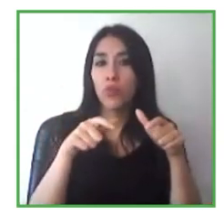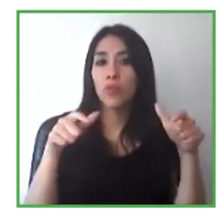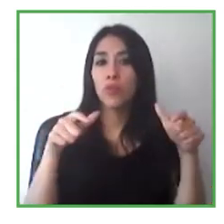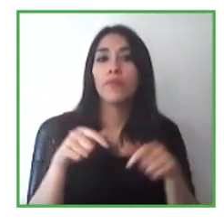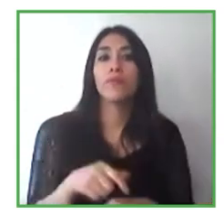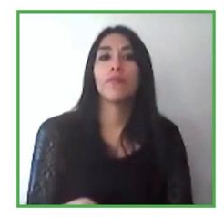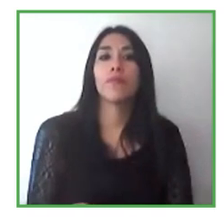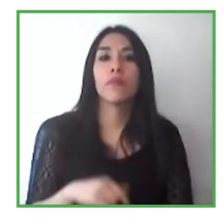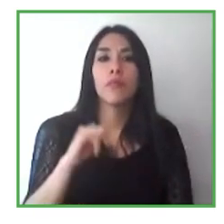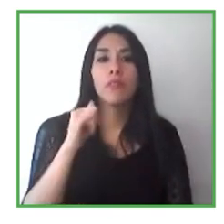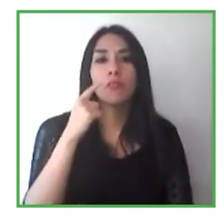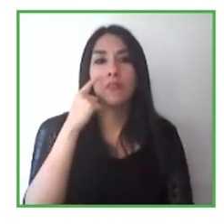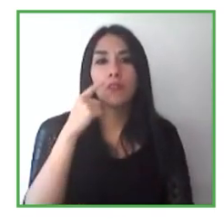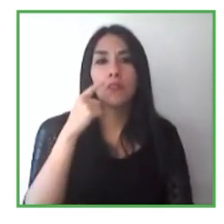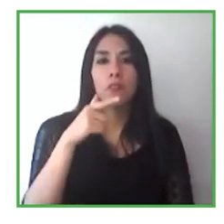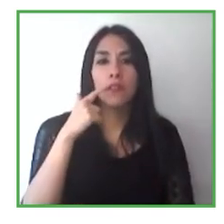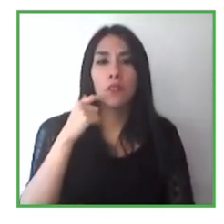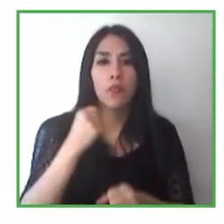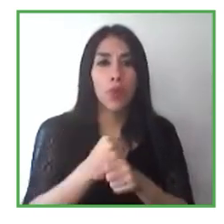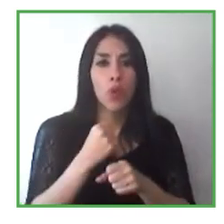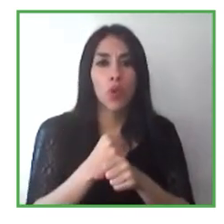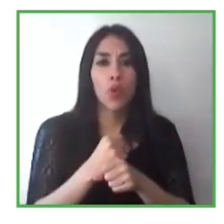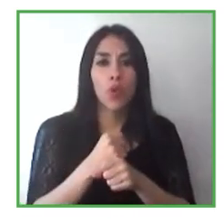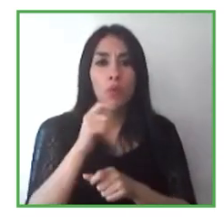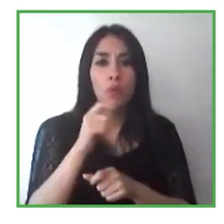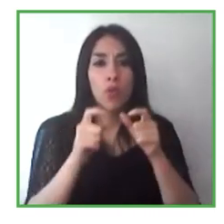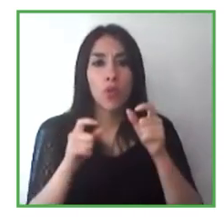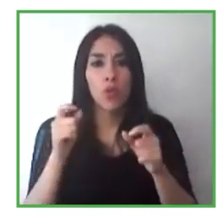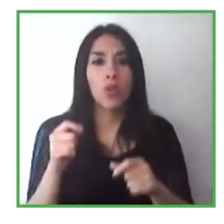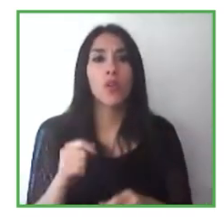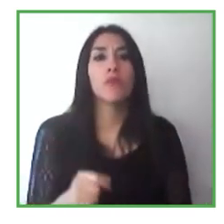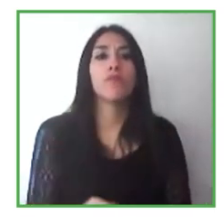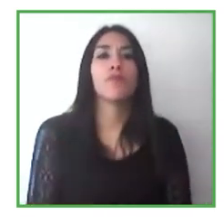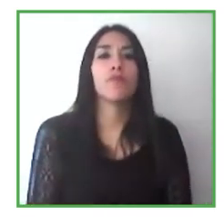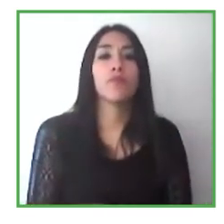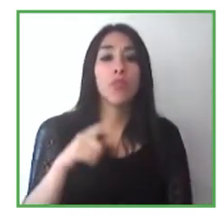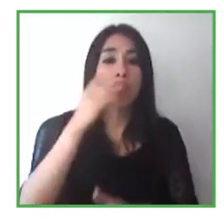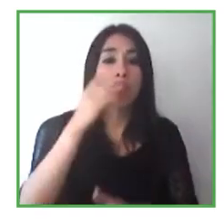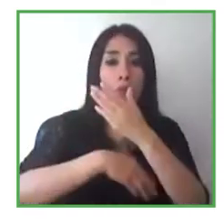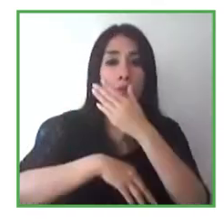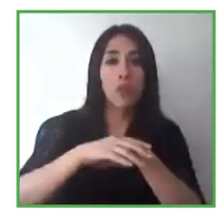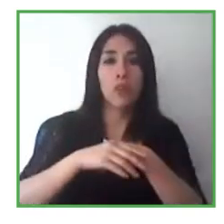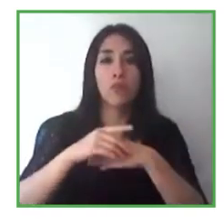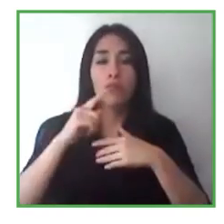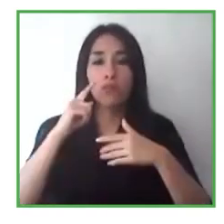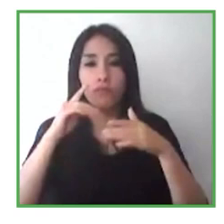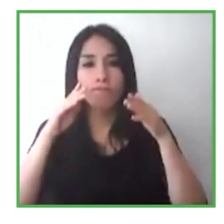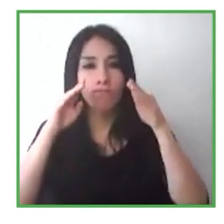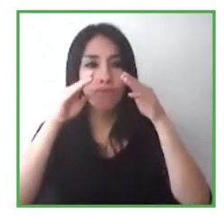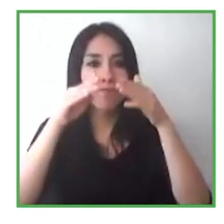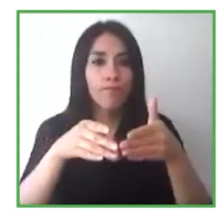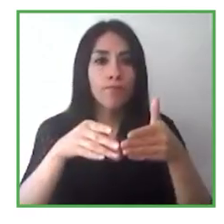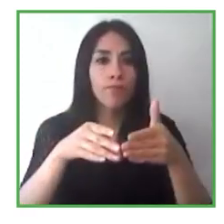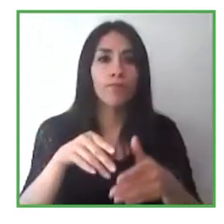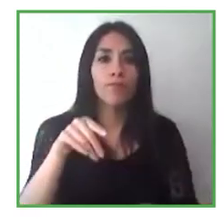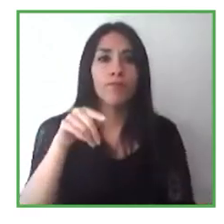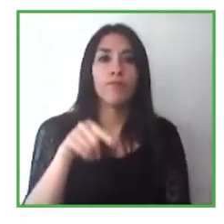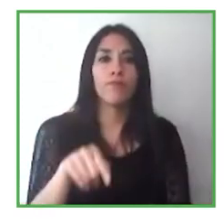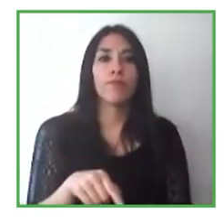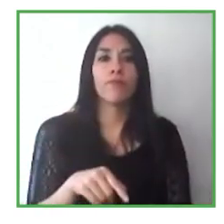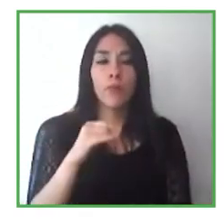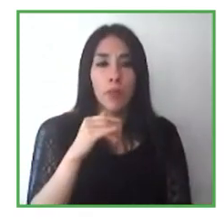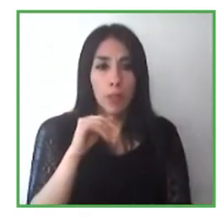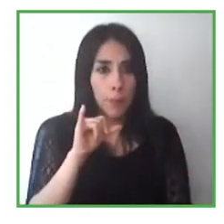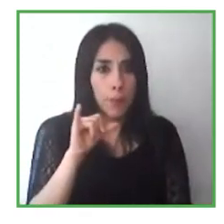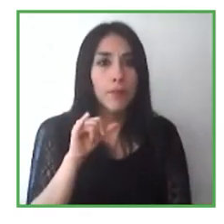con personas que están dentro del espectro, con un perfil de espectro autista y hay algunas consecuencias negativas y otras